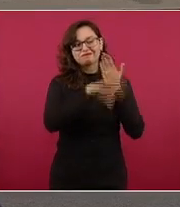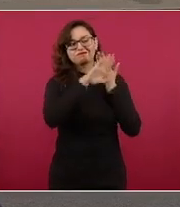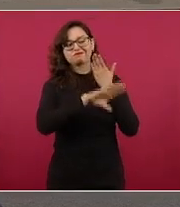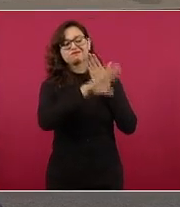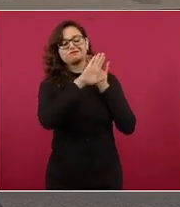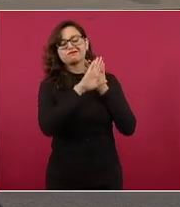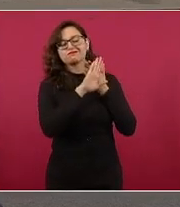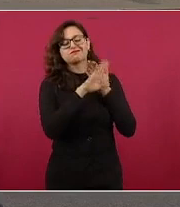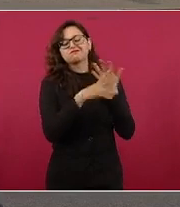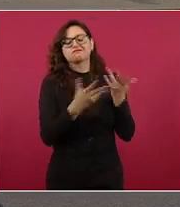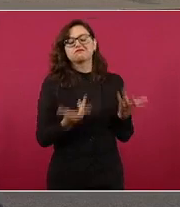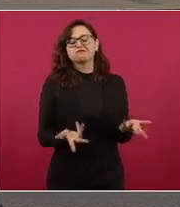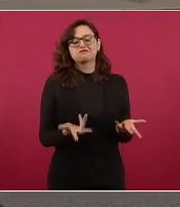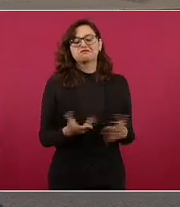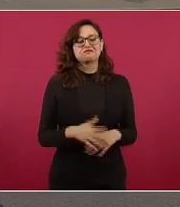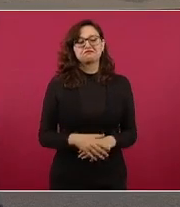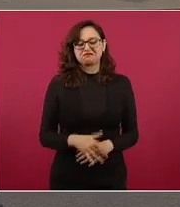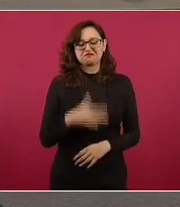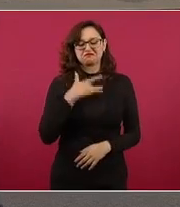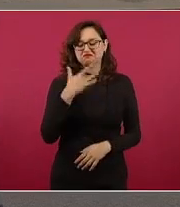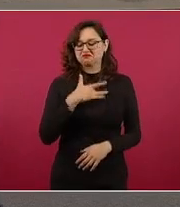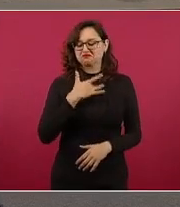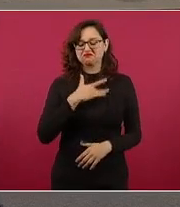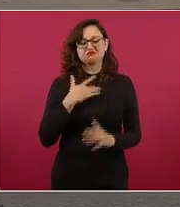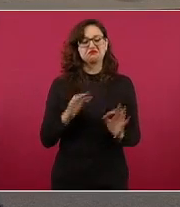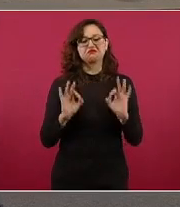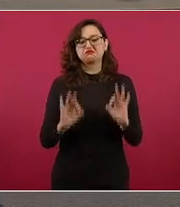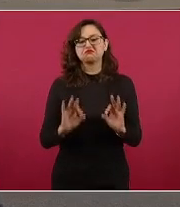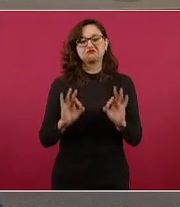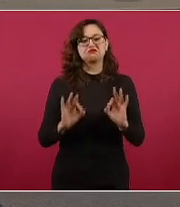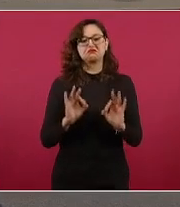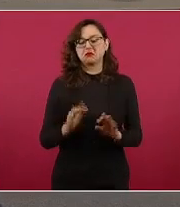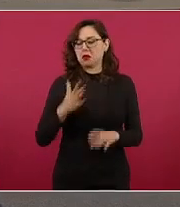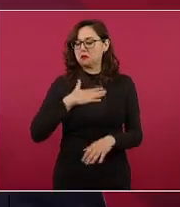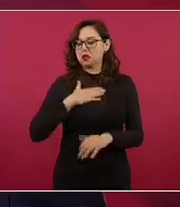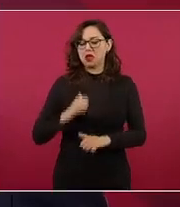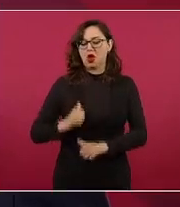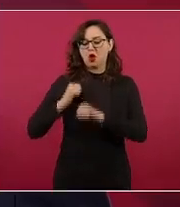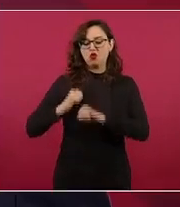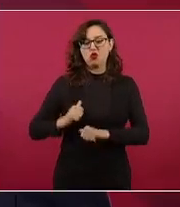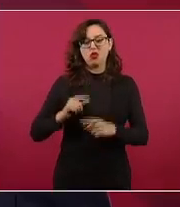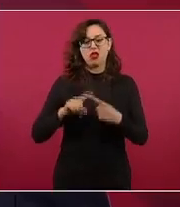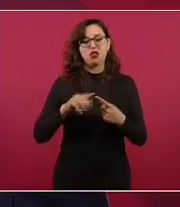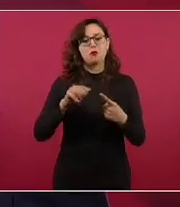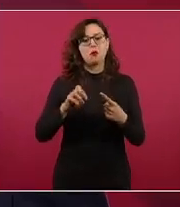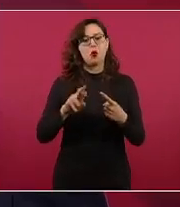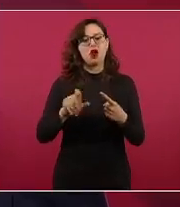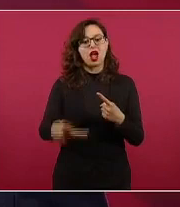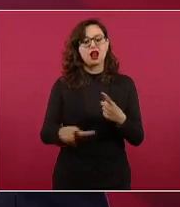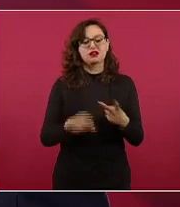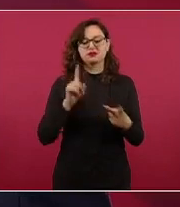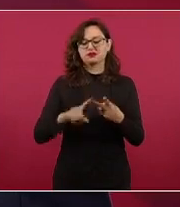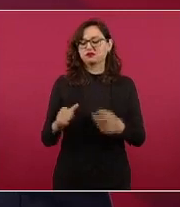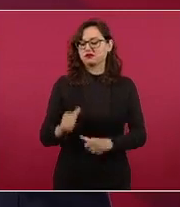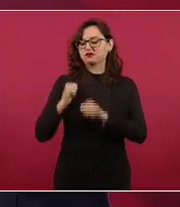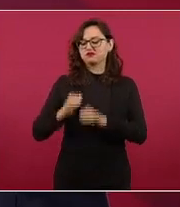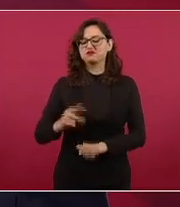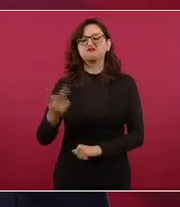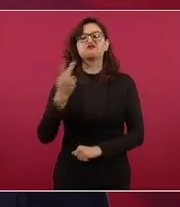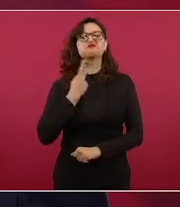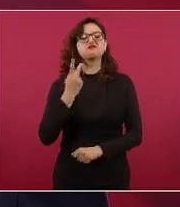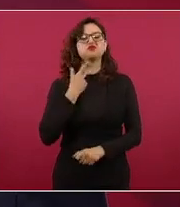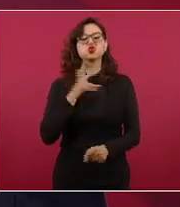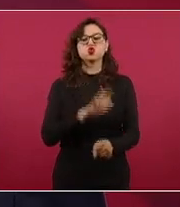suficiente autoridad moral y autoridad política porque nosotros no